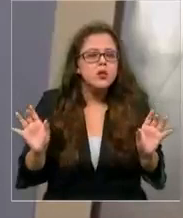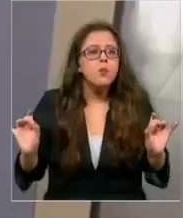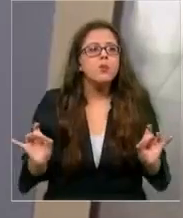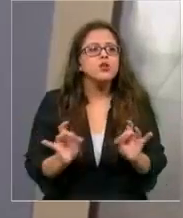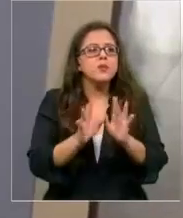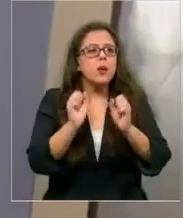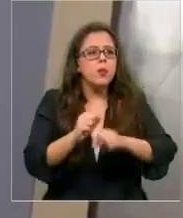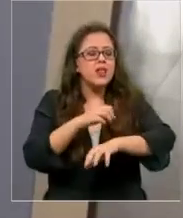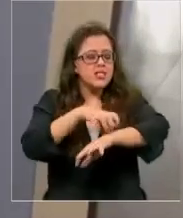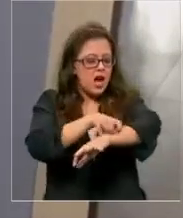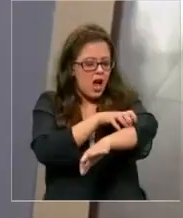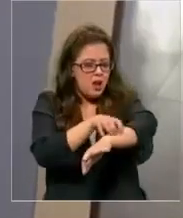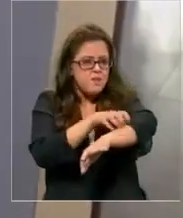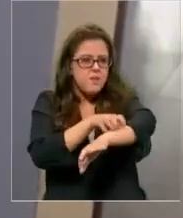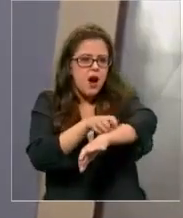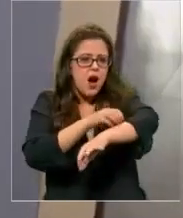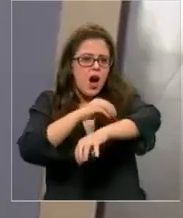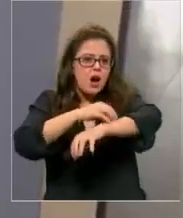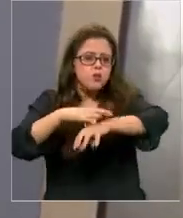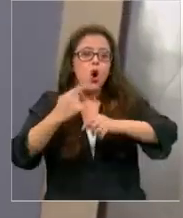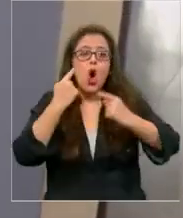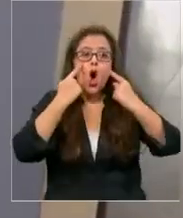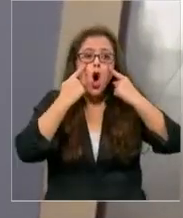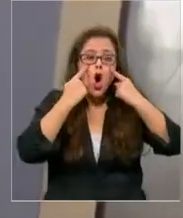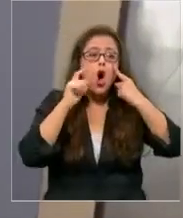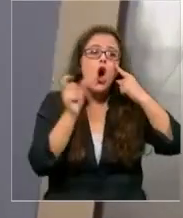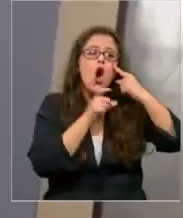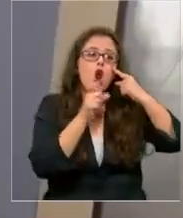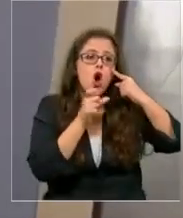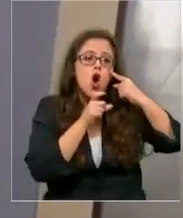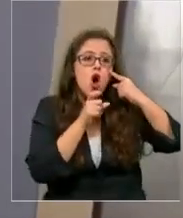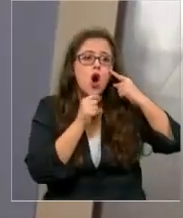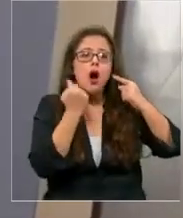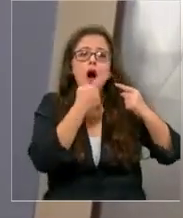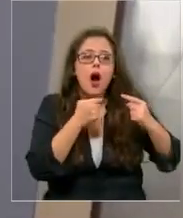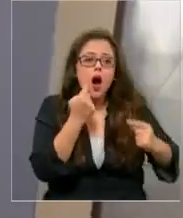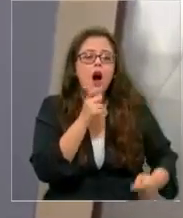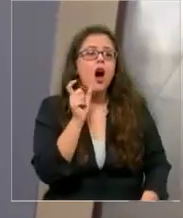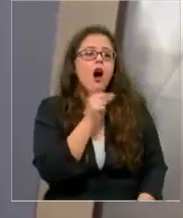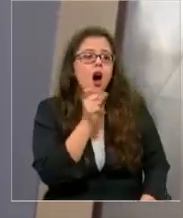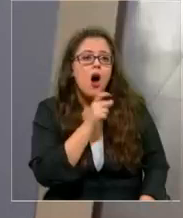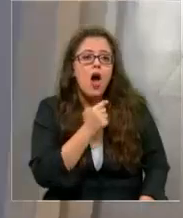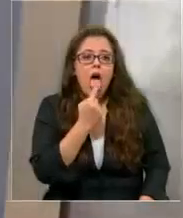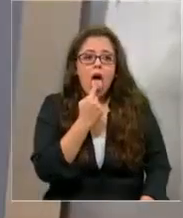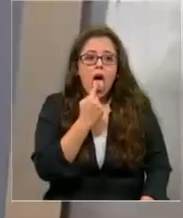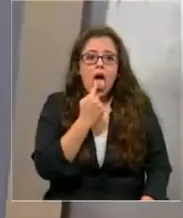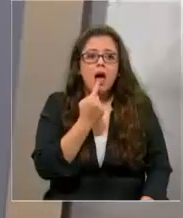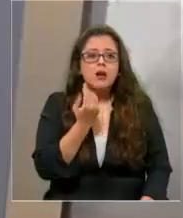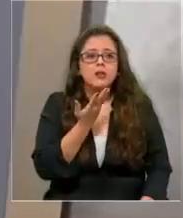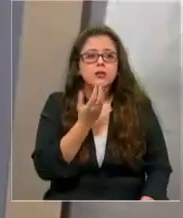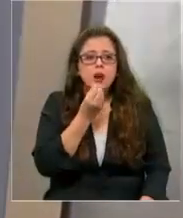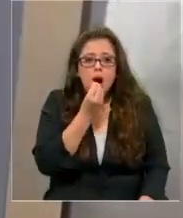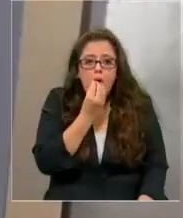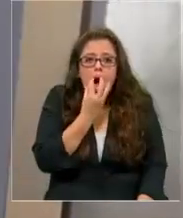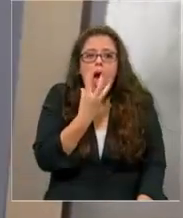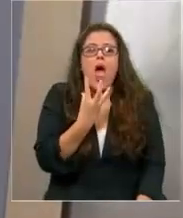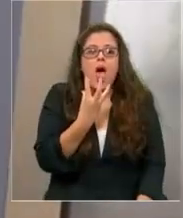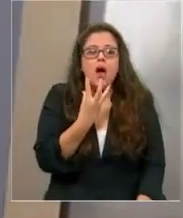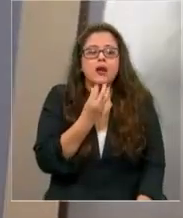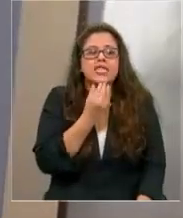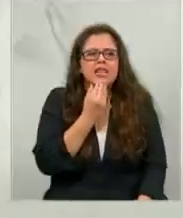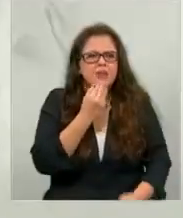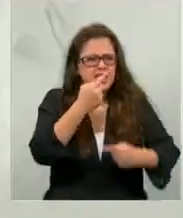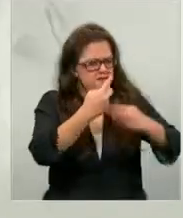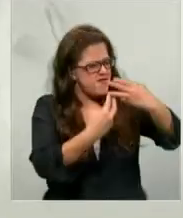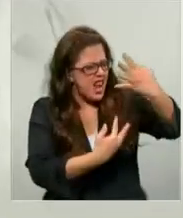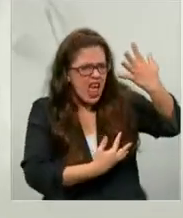piel o clínica roja ojo rojo boca roja lengua francozada tiene un rango muy amplio